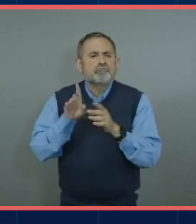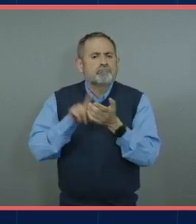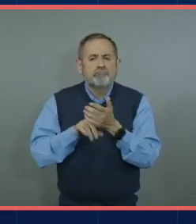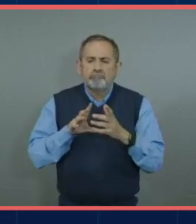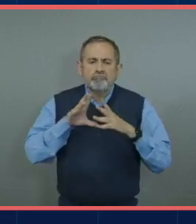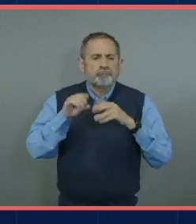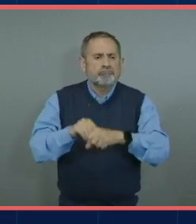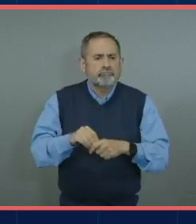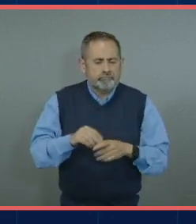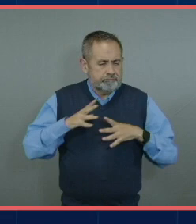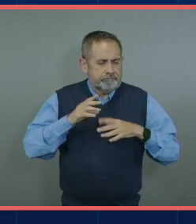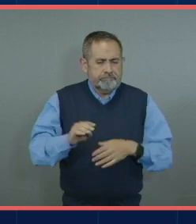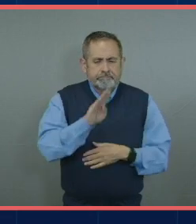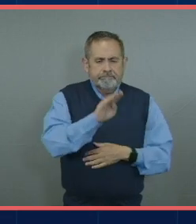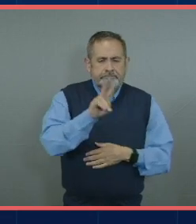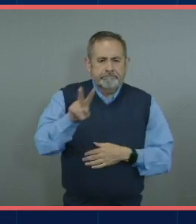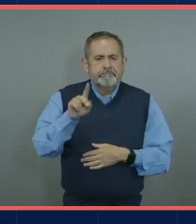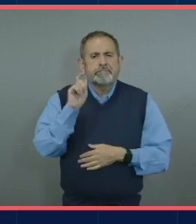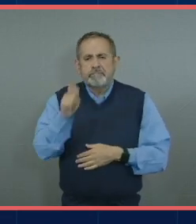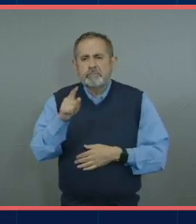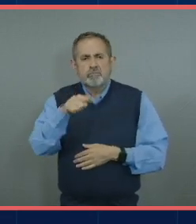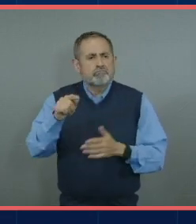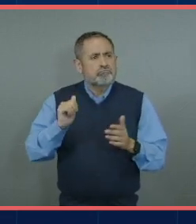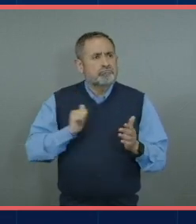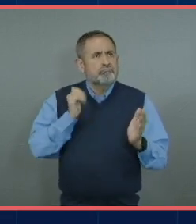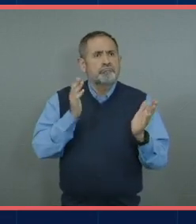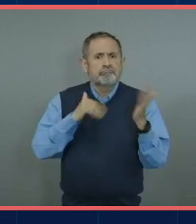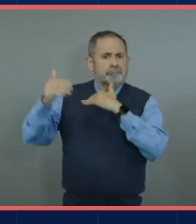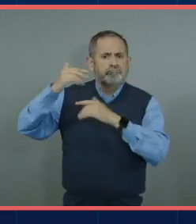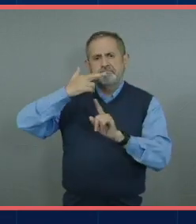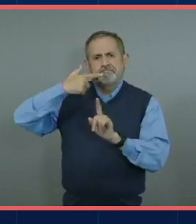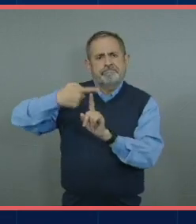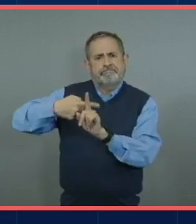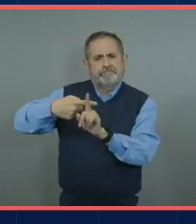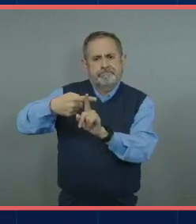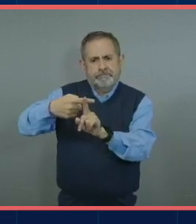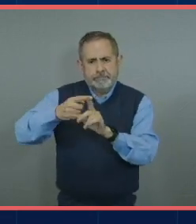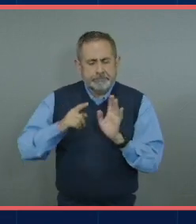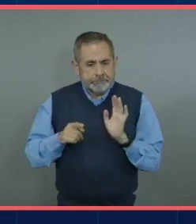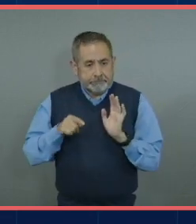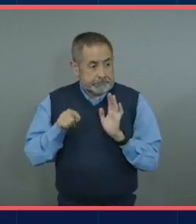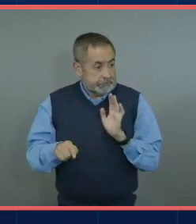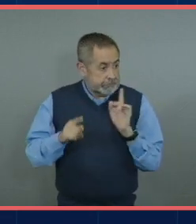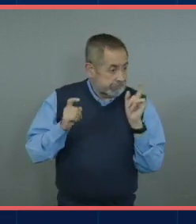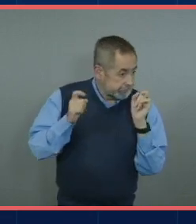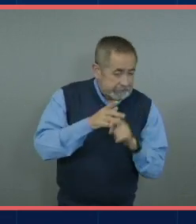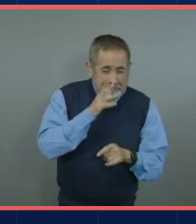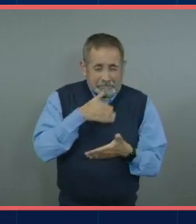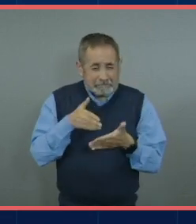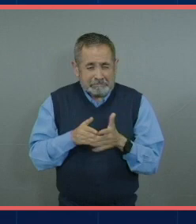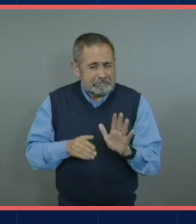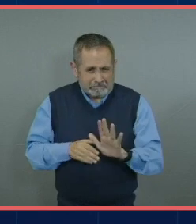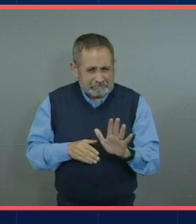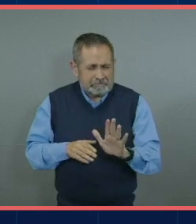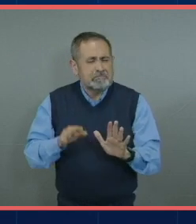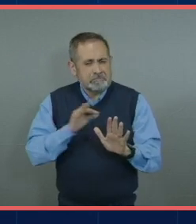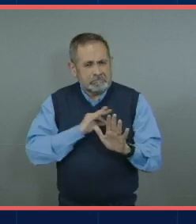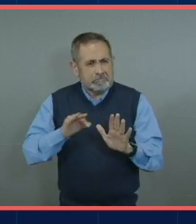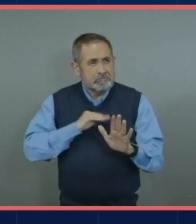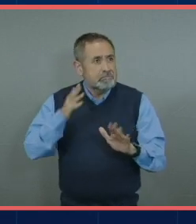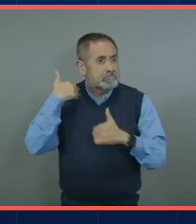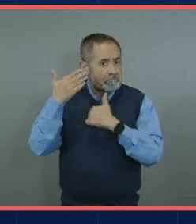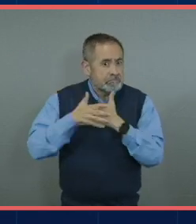una señal de que ya han superado muchos retos previos este no es un reto que no puedan superar y que el primer paso hacia la vida